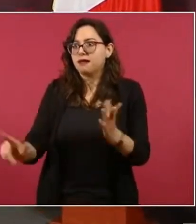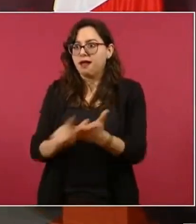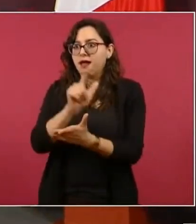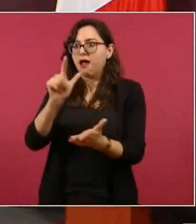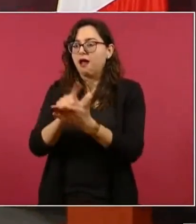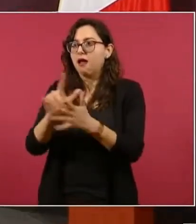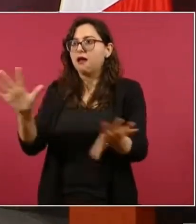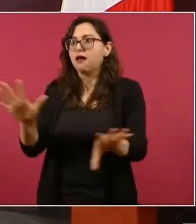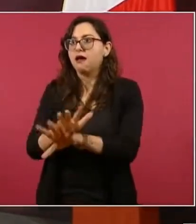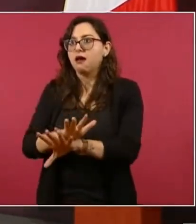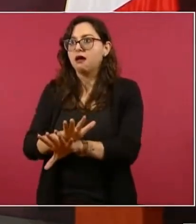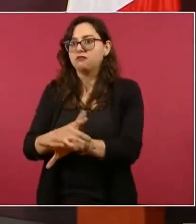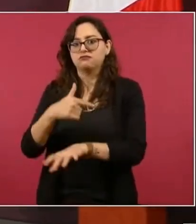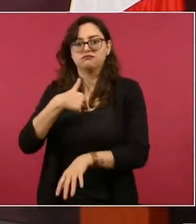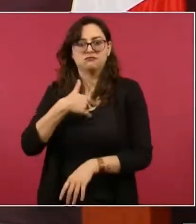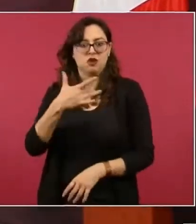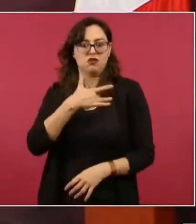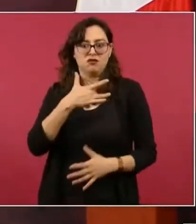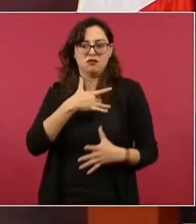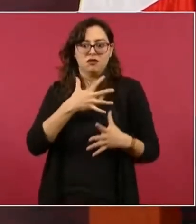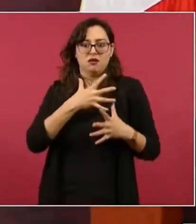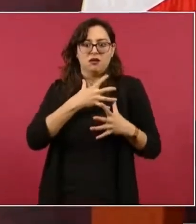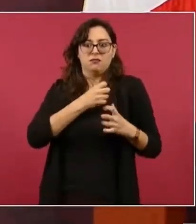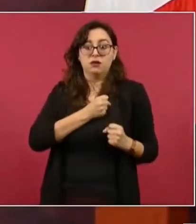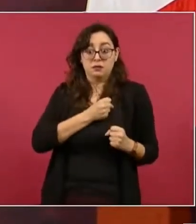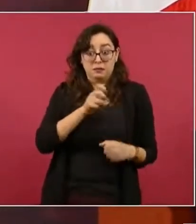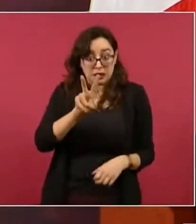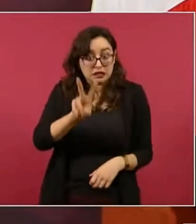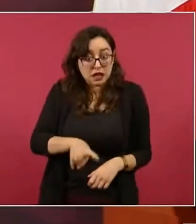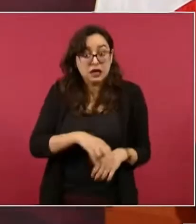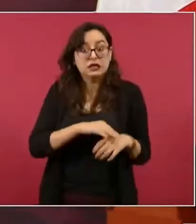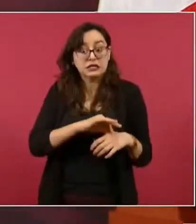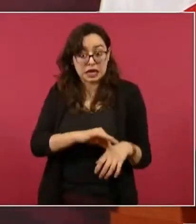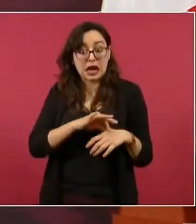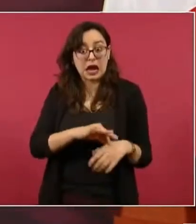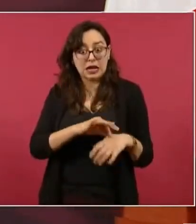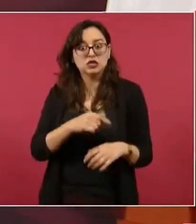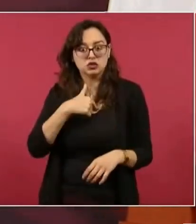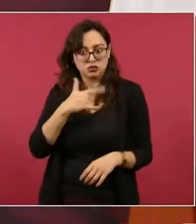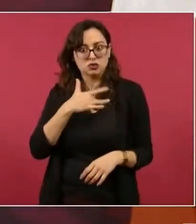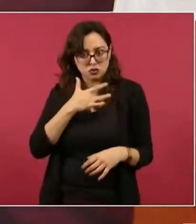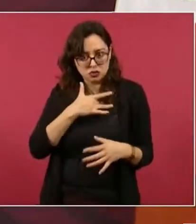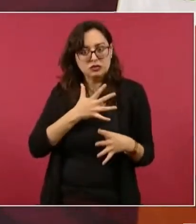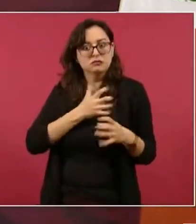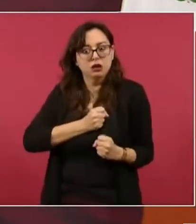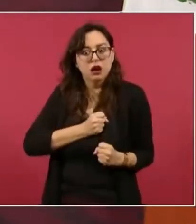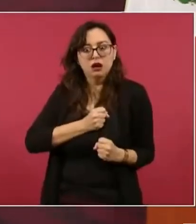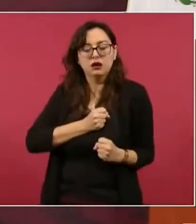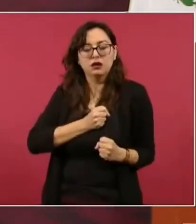porque ya les expliqué estábamos parando esa reforma